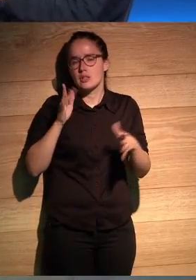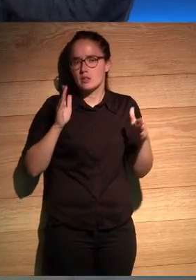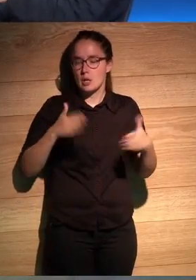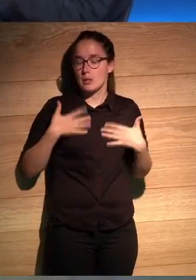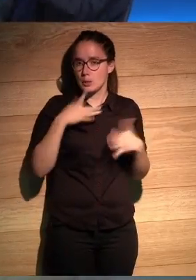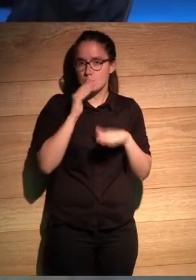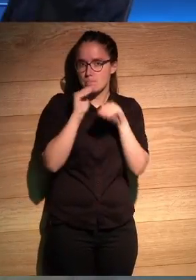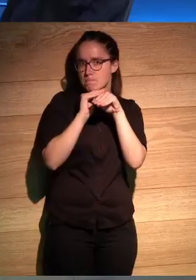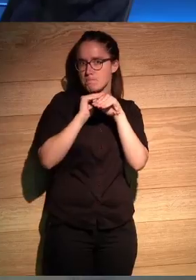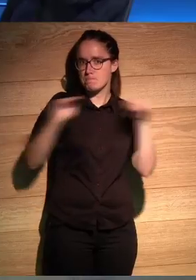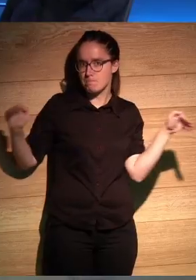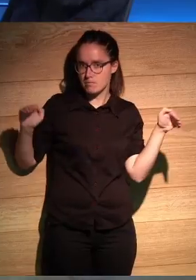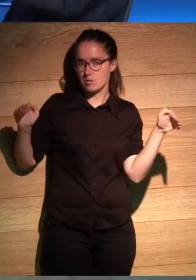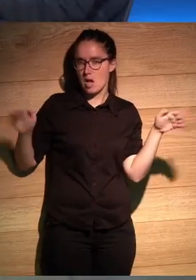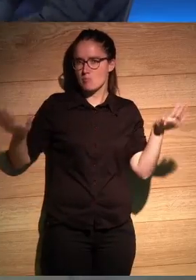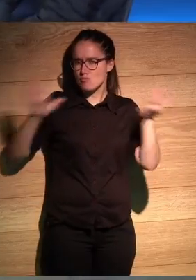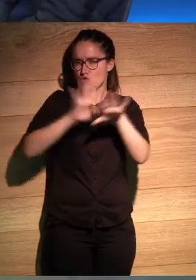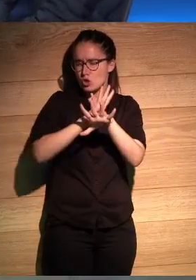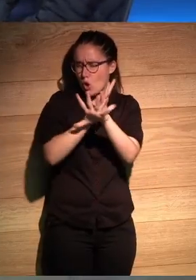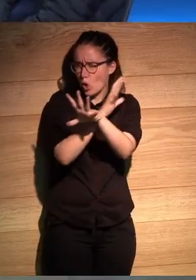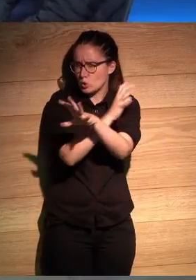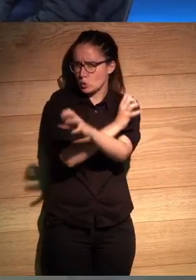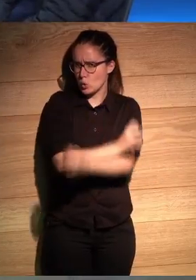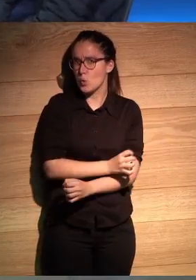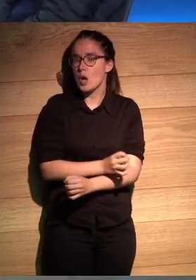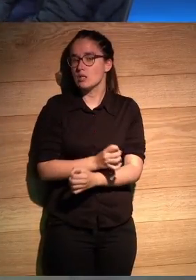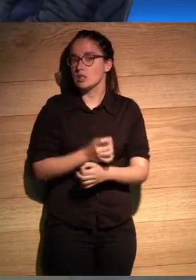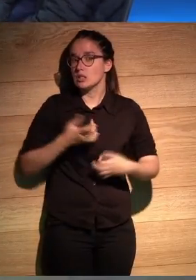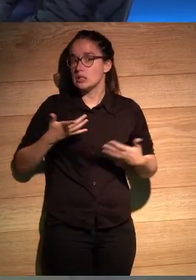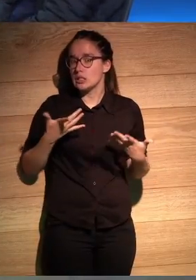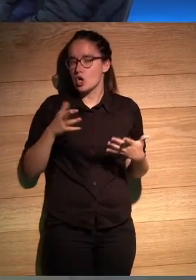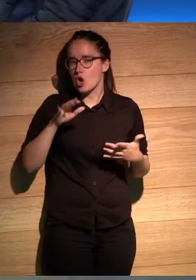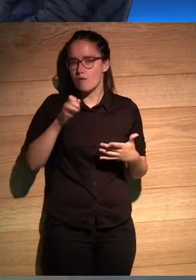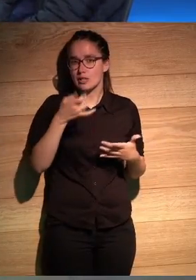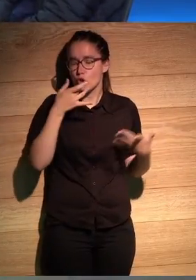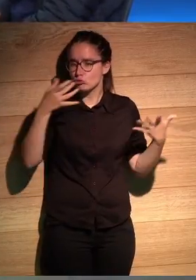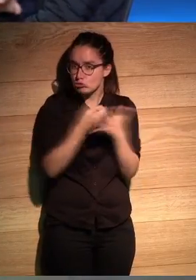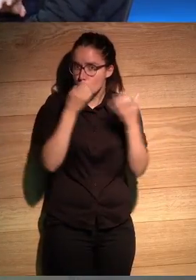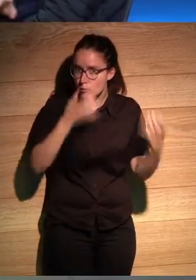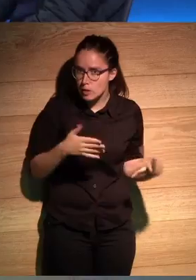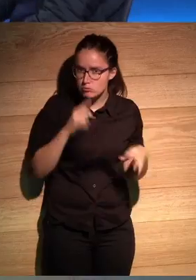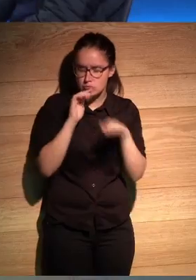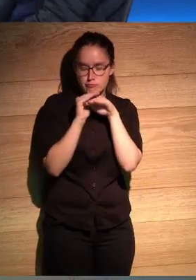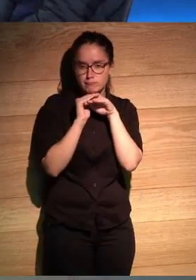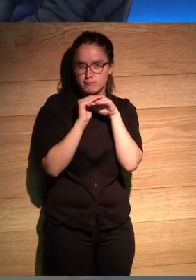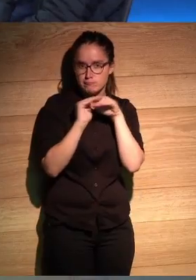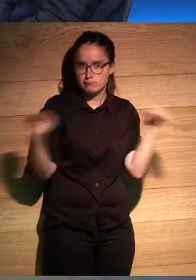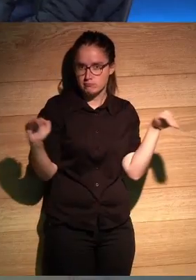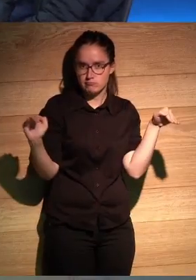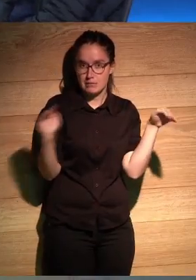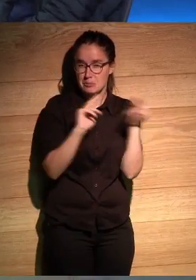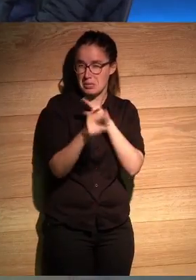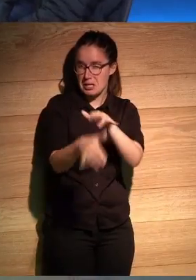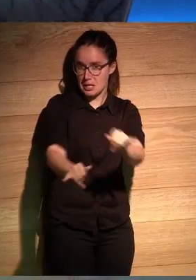un silencio absoluto y había caído la noche por completo y decíamos Roberto todo bien y silencio absoluto detrás